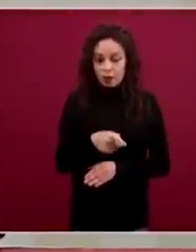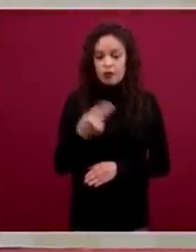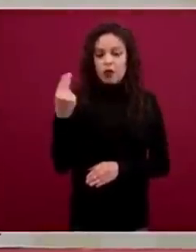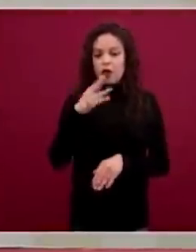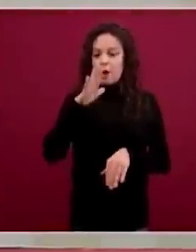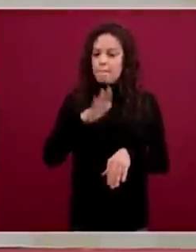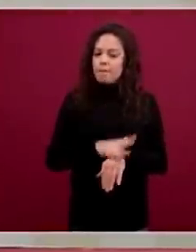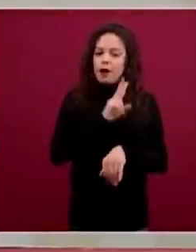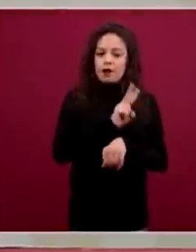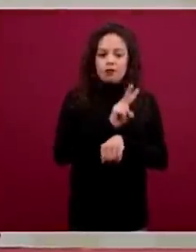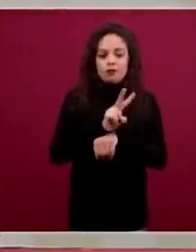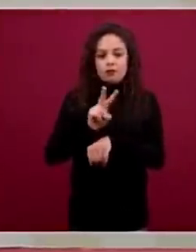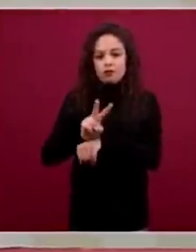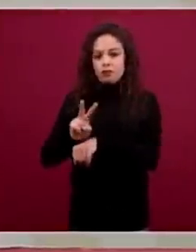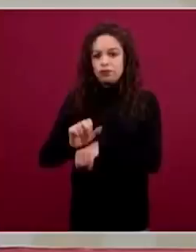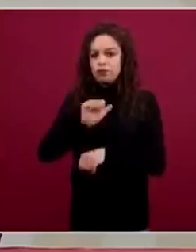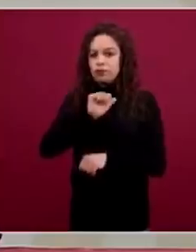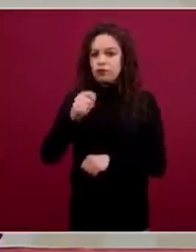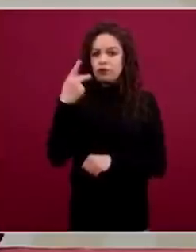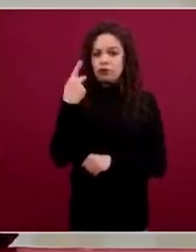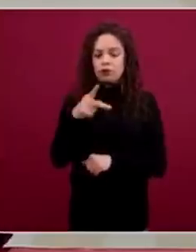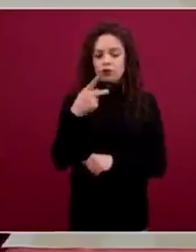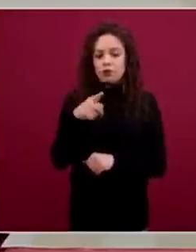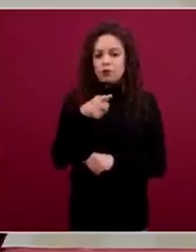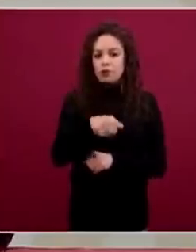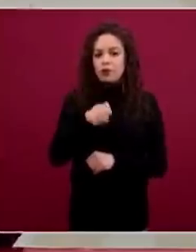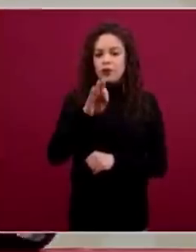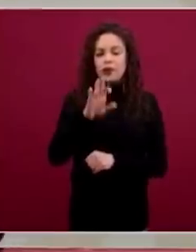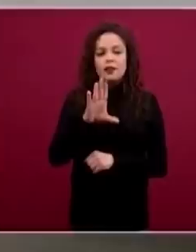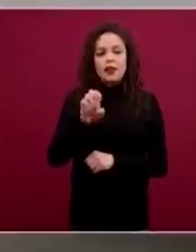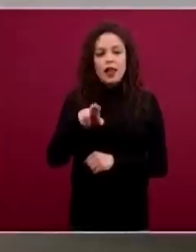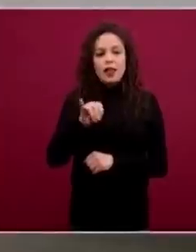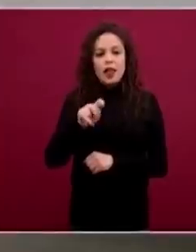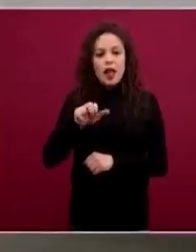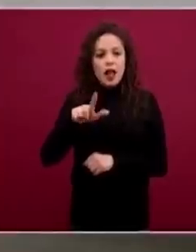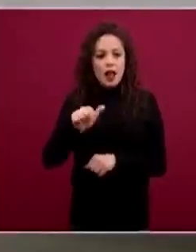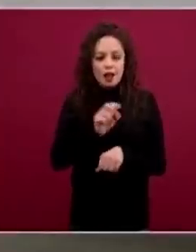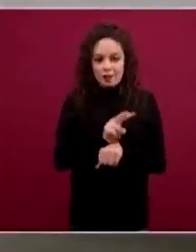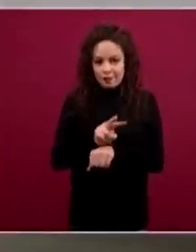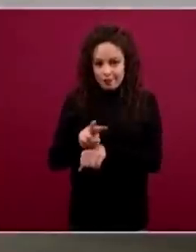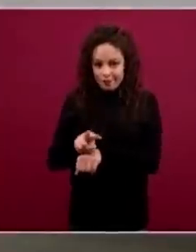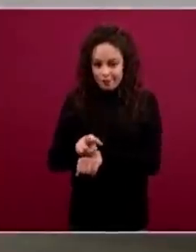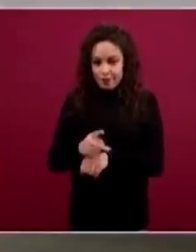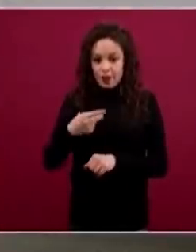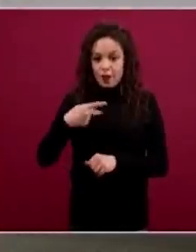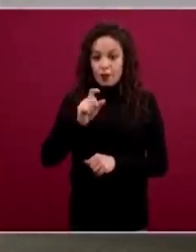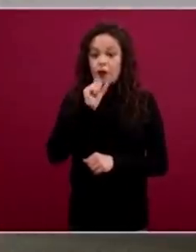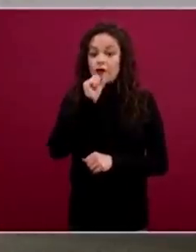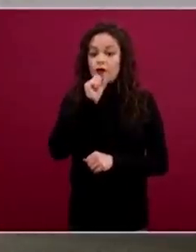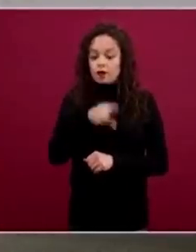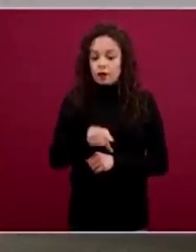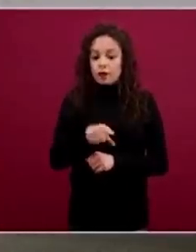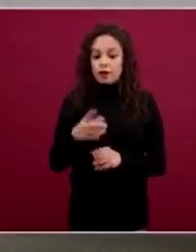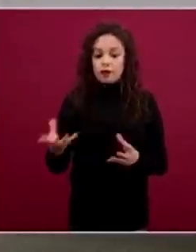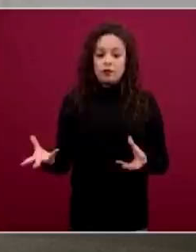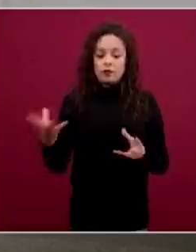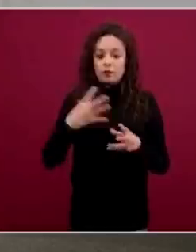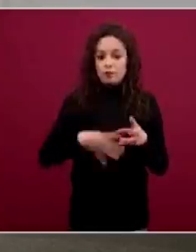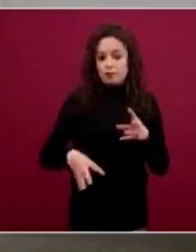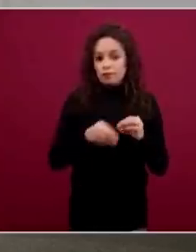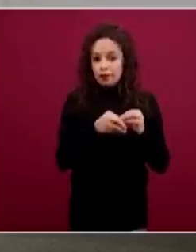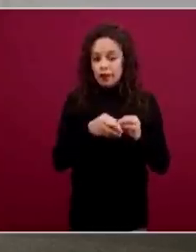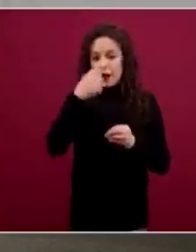siempre vigente desde el 2006 para la influenza, pero incorporamos la vigilancia sentinela de COVID.